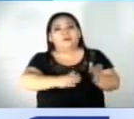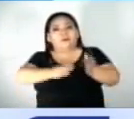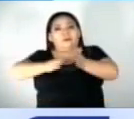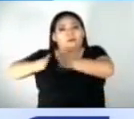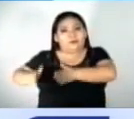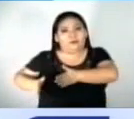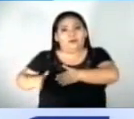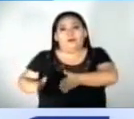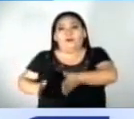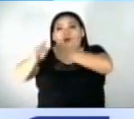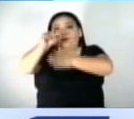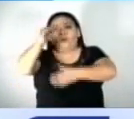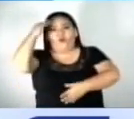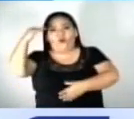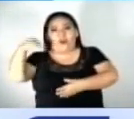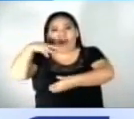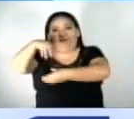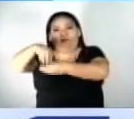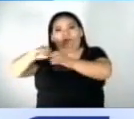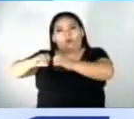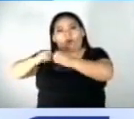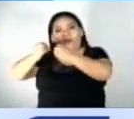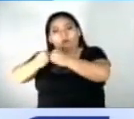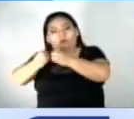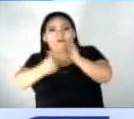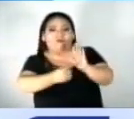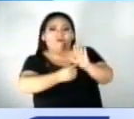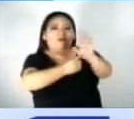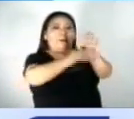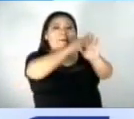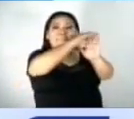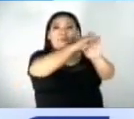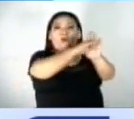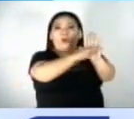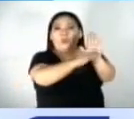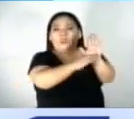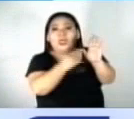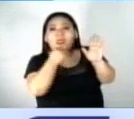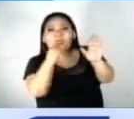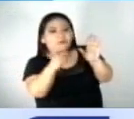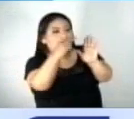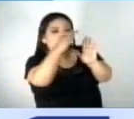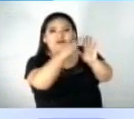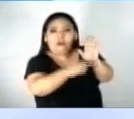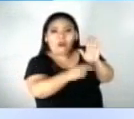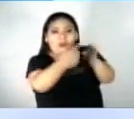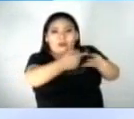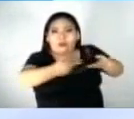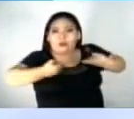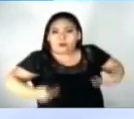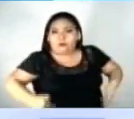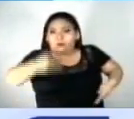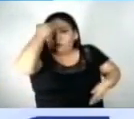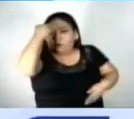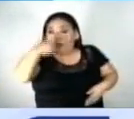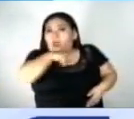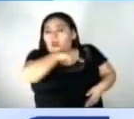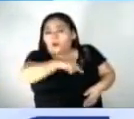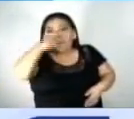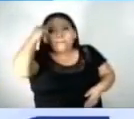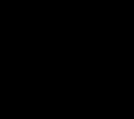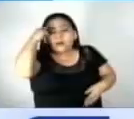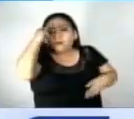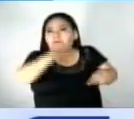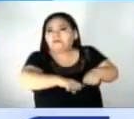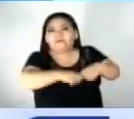La Red de Mujeres Protagonistas de Cambios presentó la agenda política en el que están señalando que algunos de los derechos de las mujeres que consideran están siendo